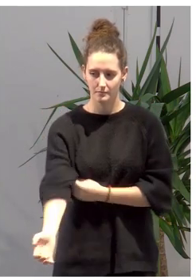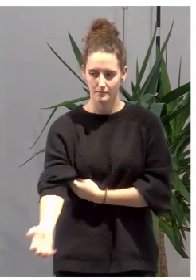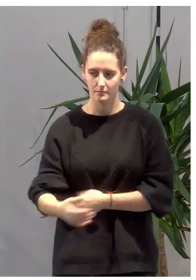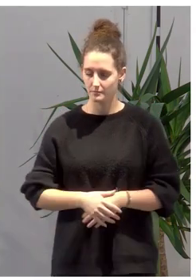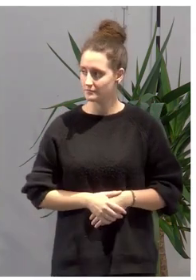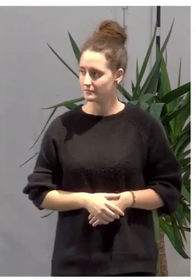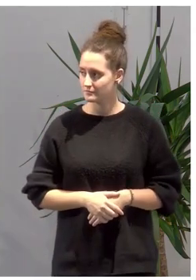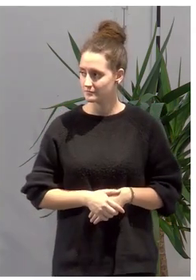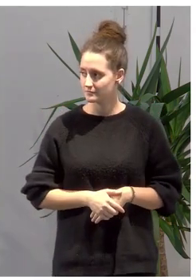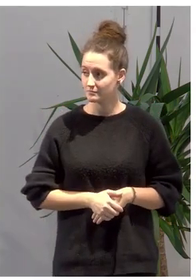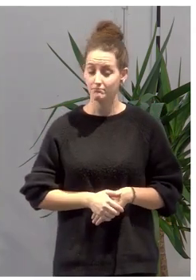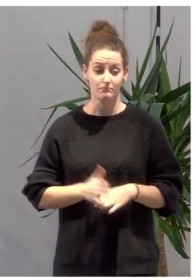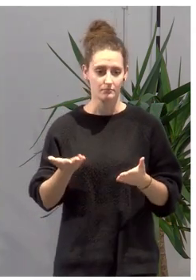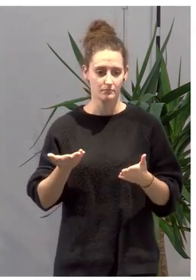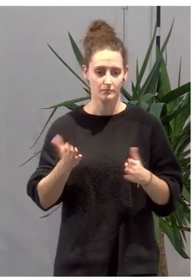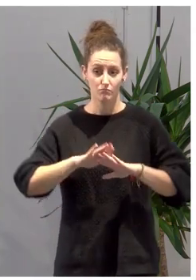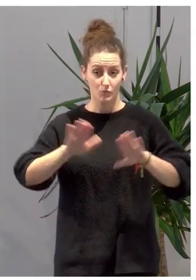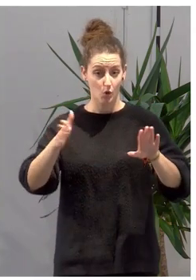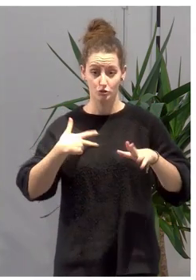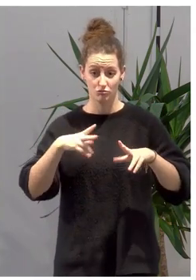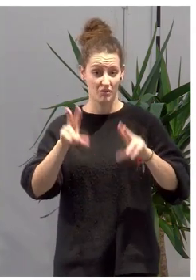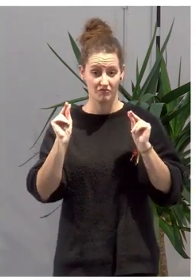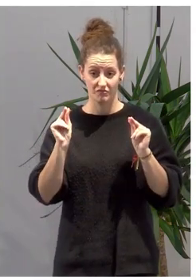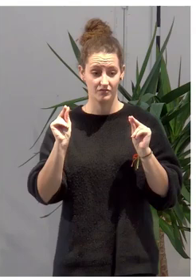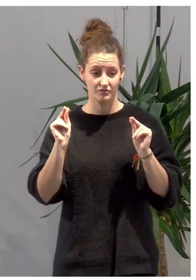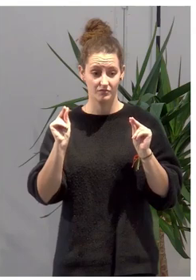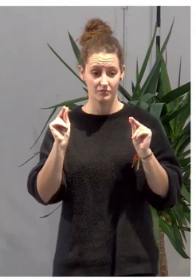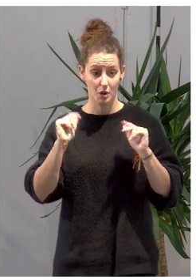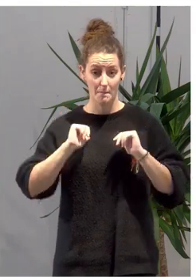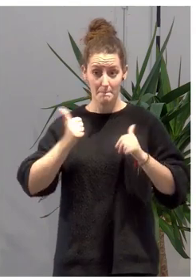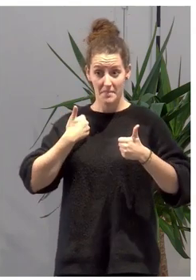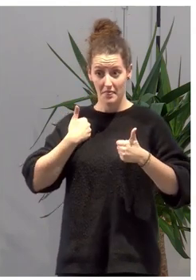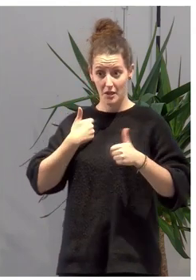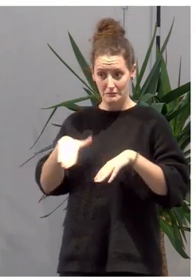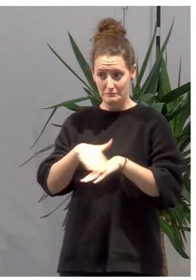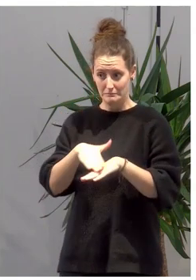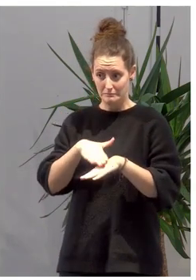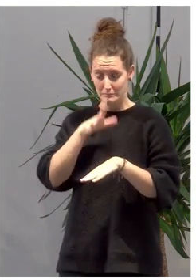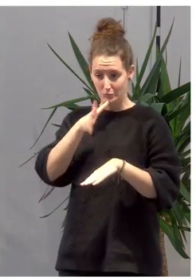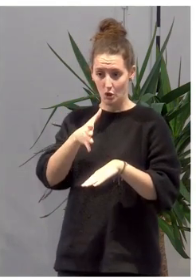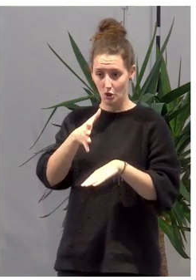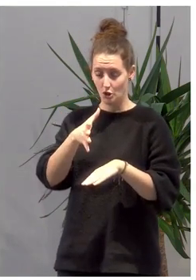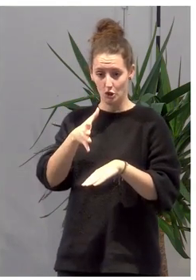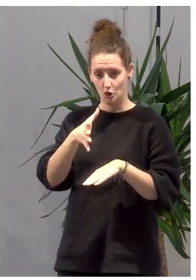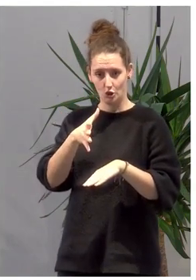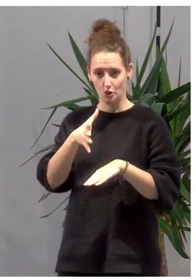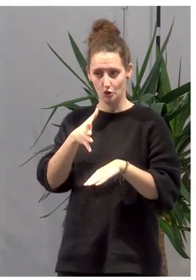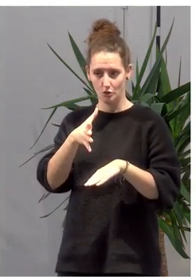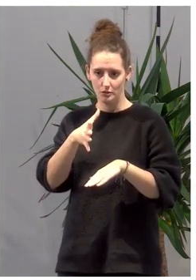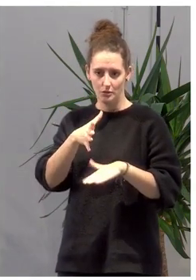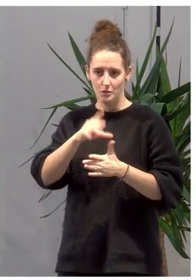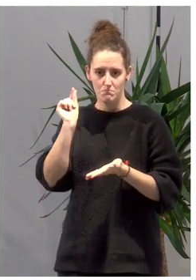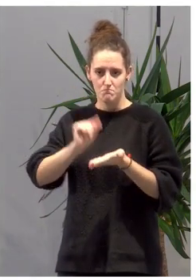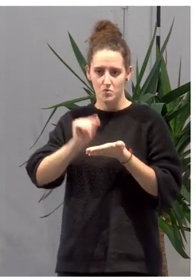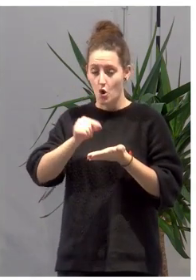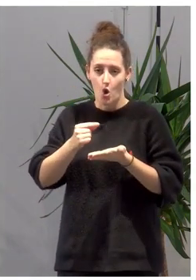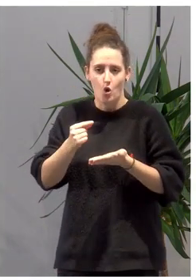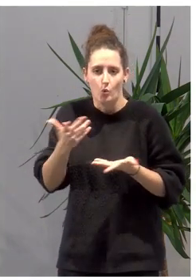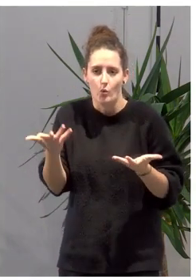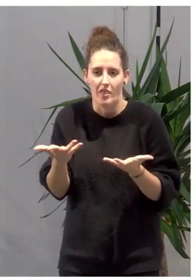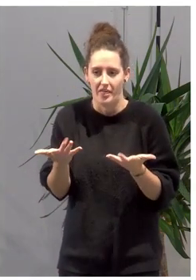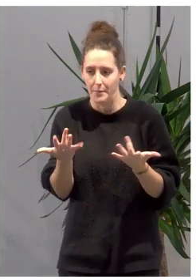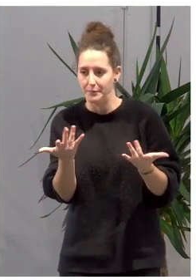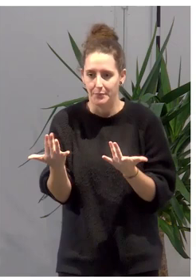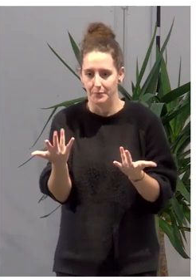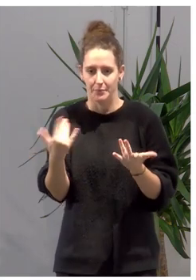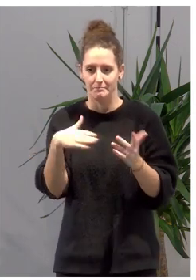A ver si con esto terminamos. He empezado disculpándome por la rapidez o la urgencia con la